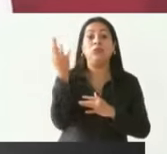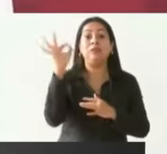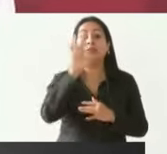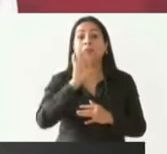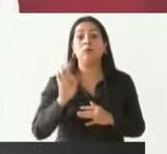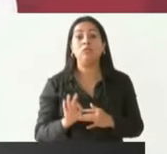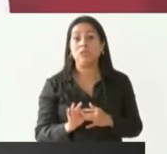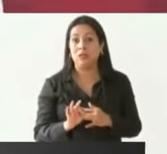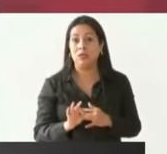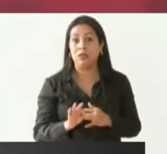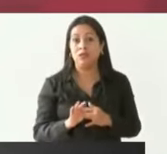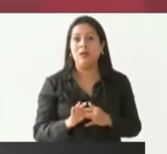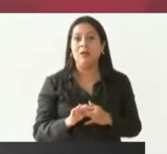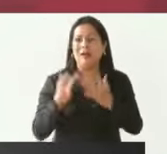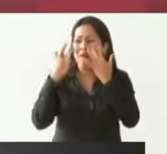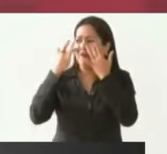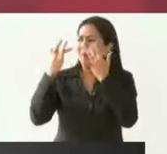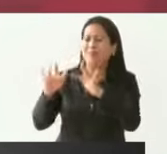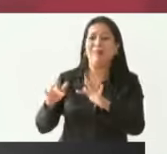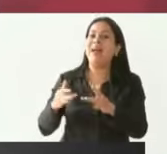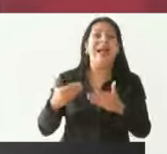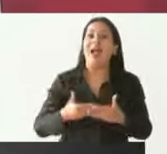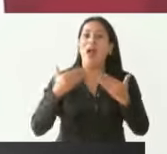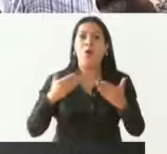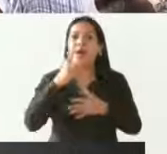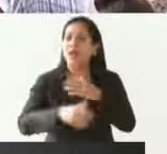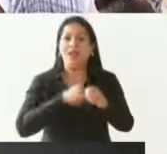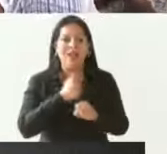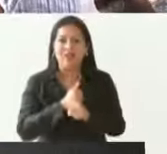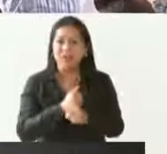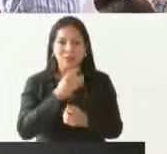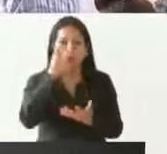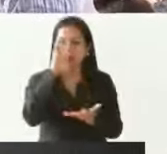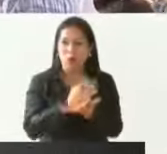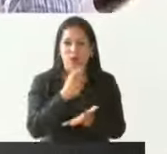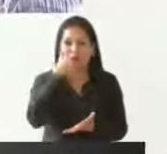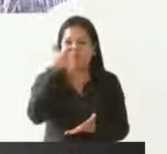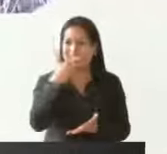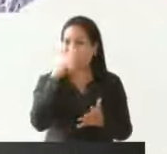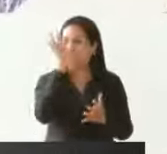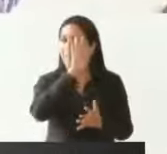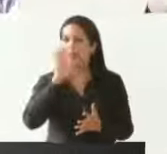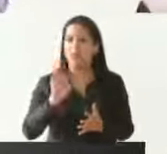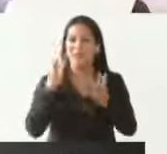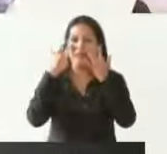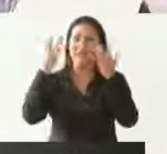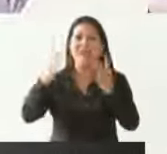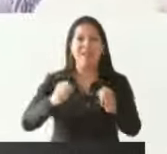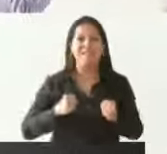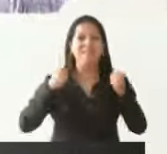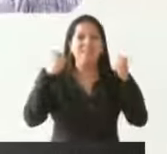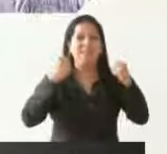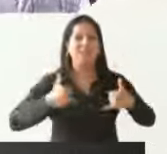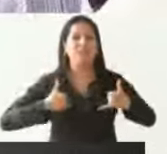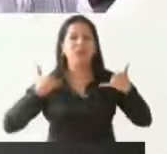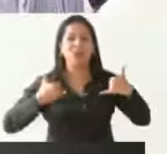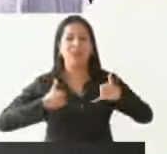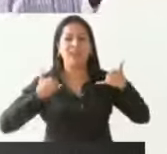abandonaban la escuela. Ahora ya este año solo el 7%. ¡Que vivan los jóvenes!